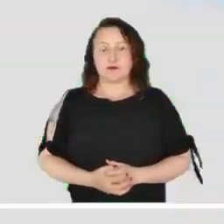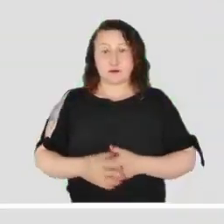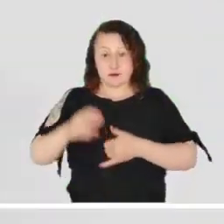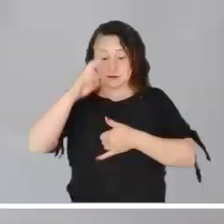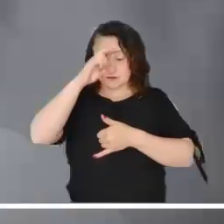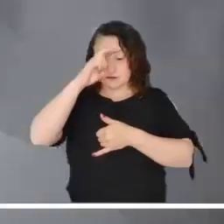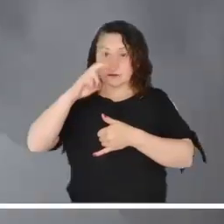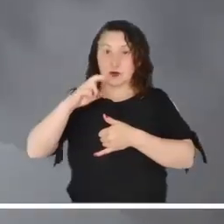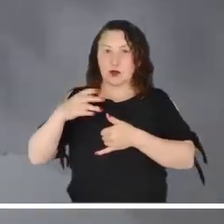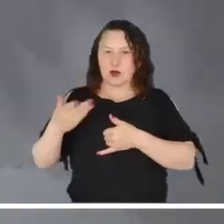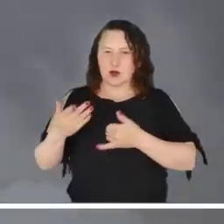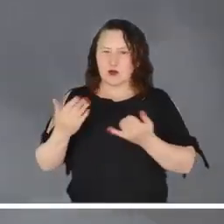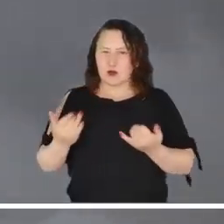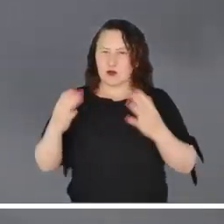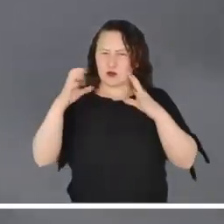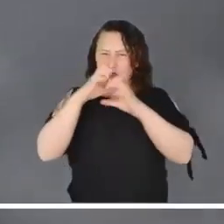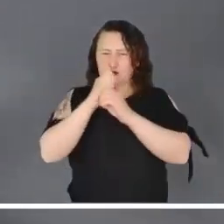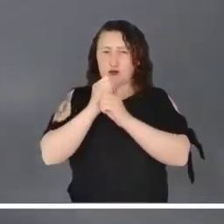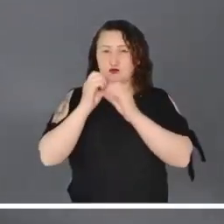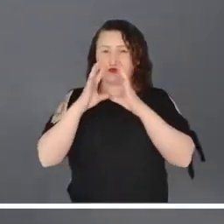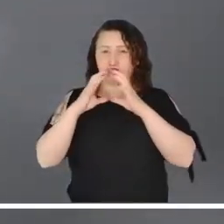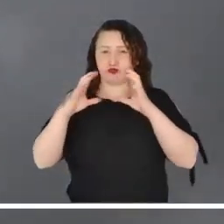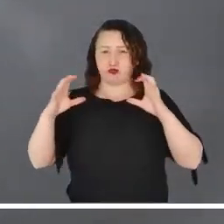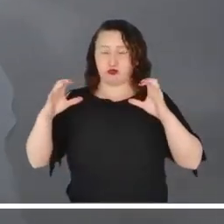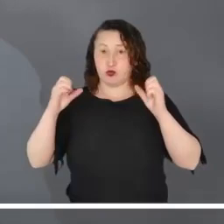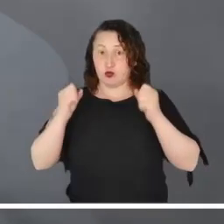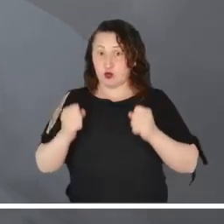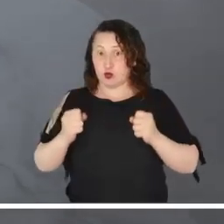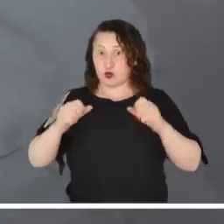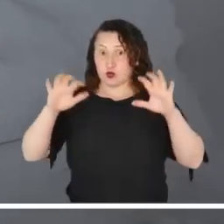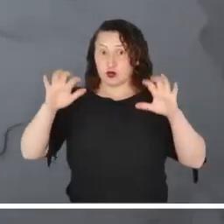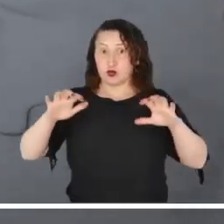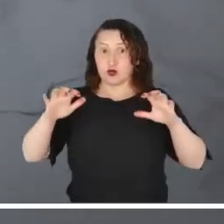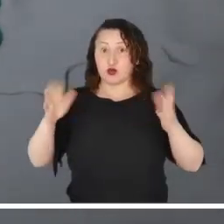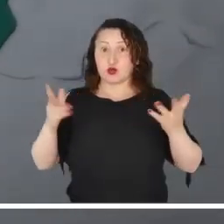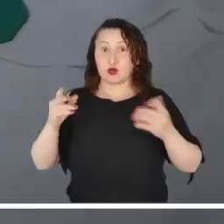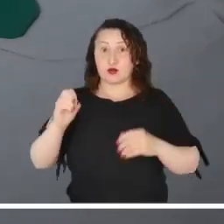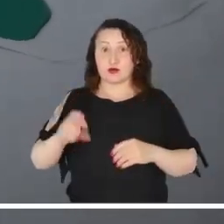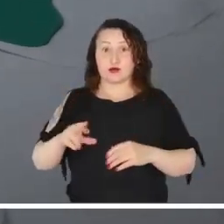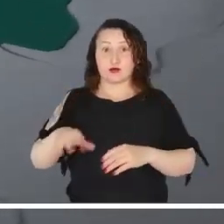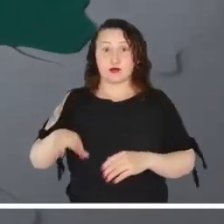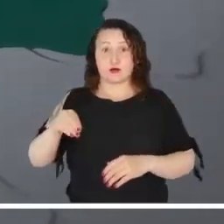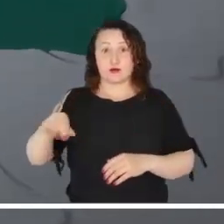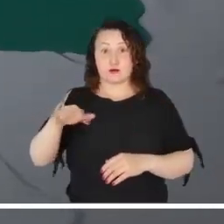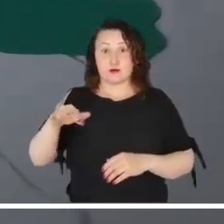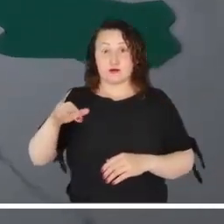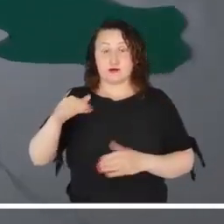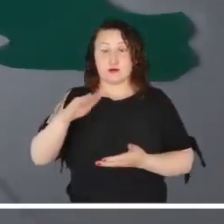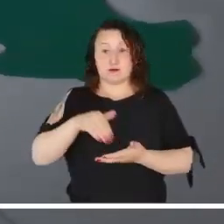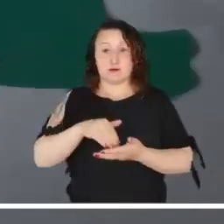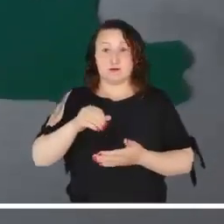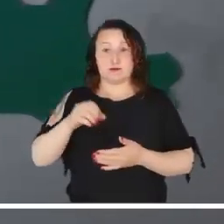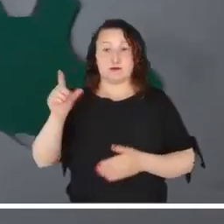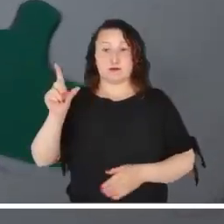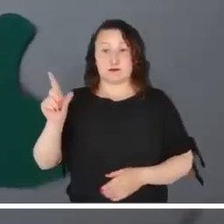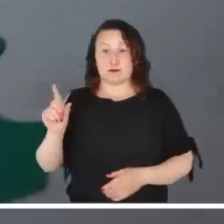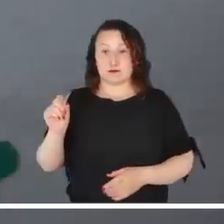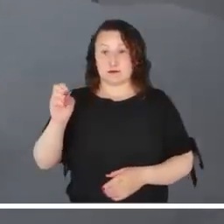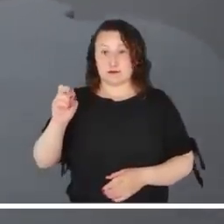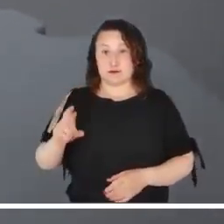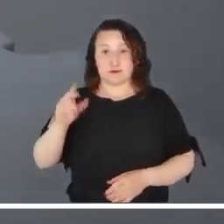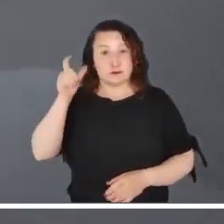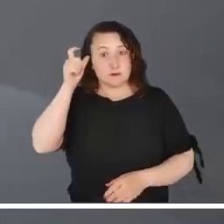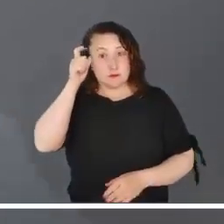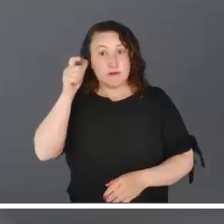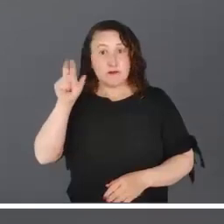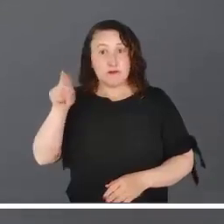En el norte del país se plantea una noche con abundante nubosidad y con lluvias en el sur de Magdalena, centro de Cesar, sur de